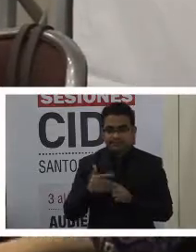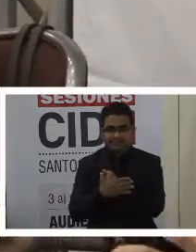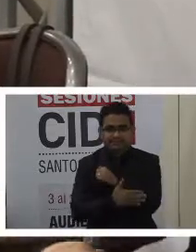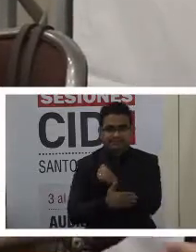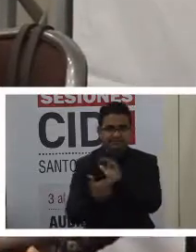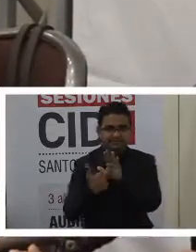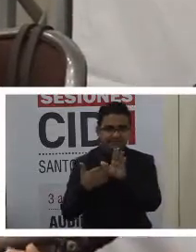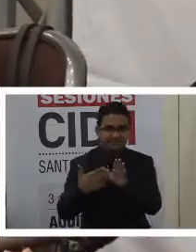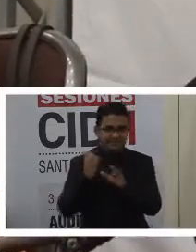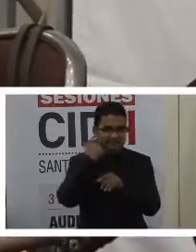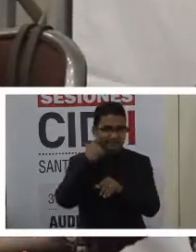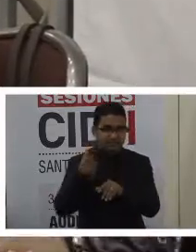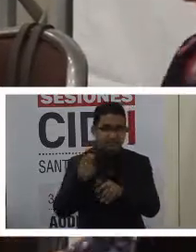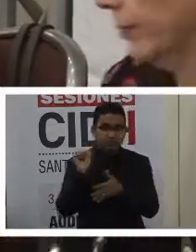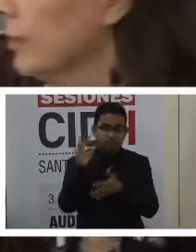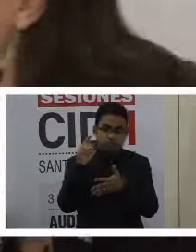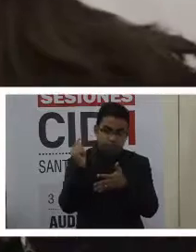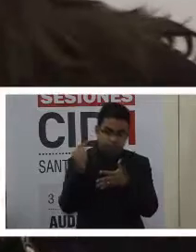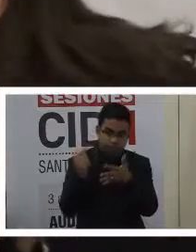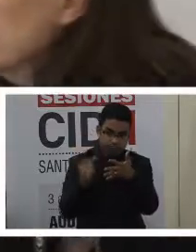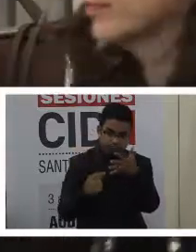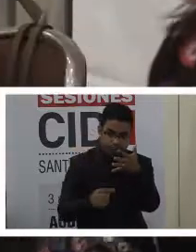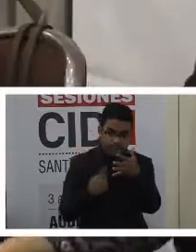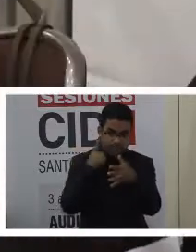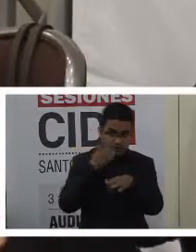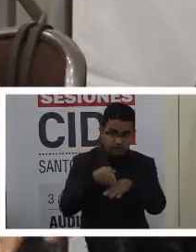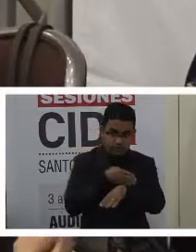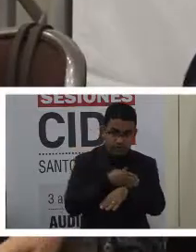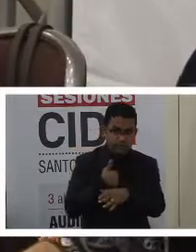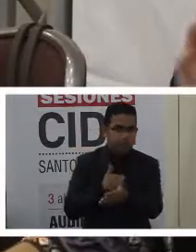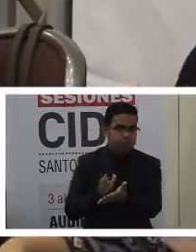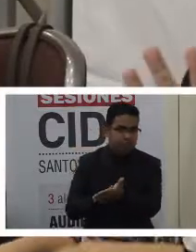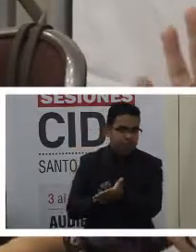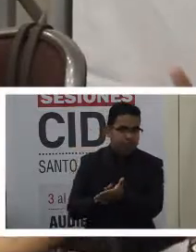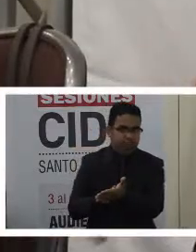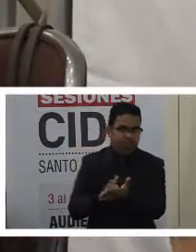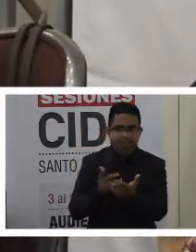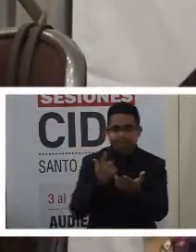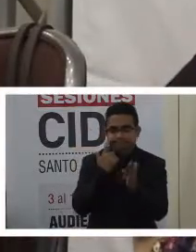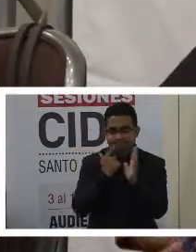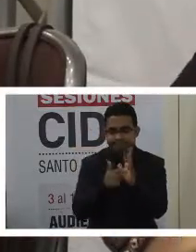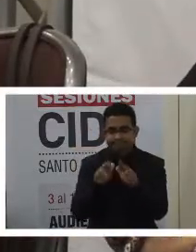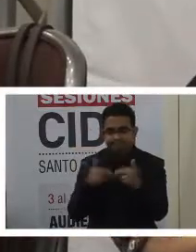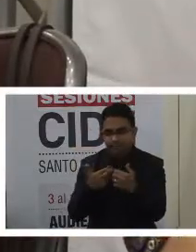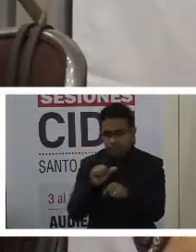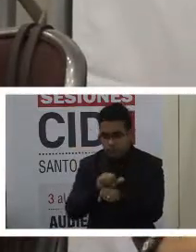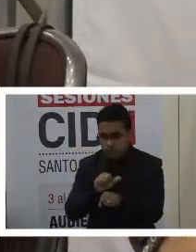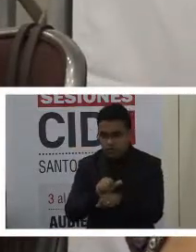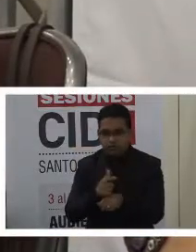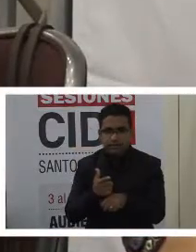en las audiencias, en las reuniones de trabajo, porque